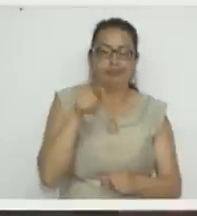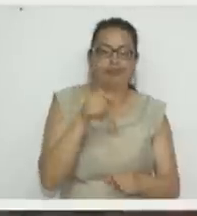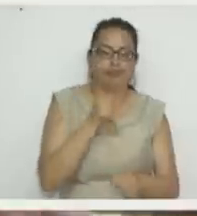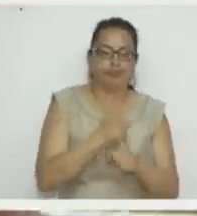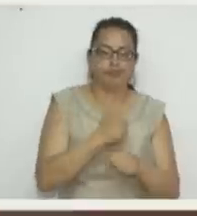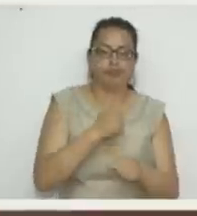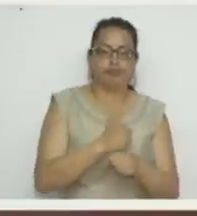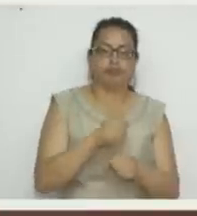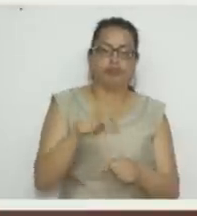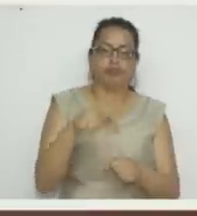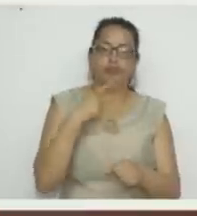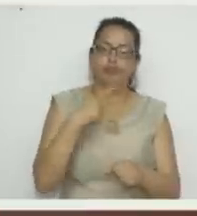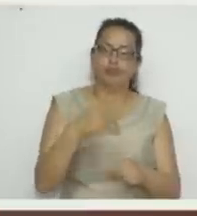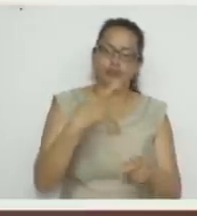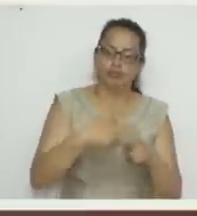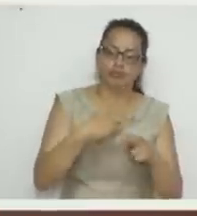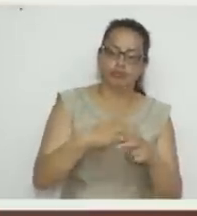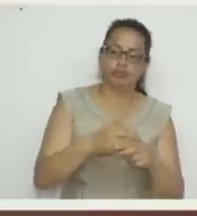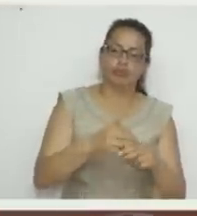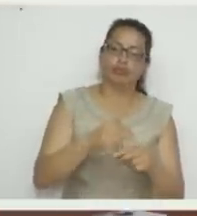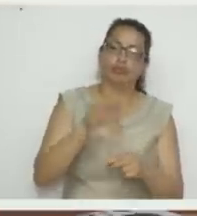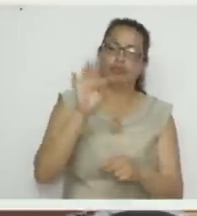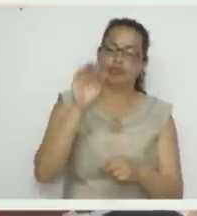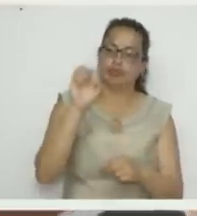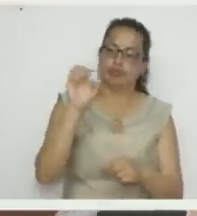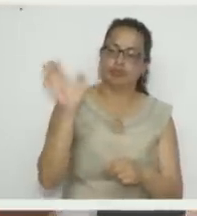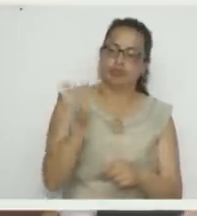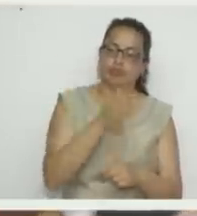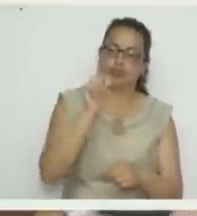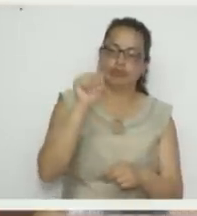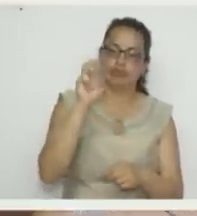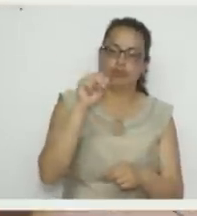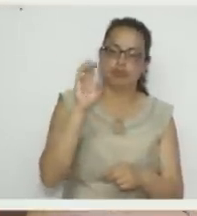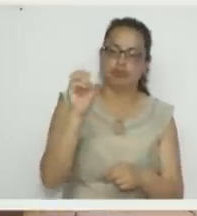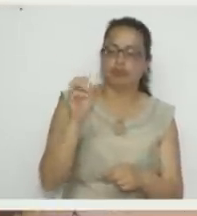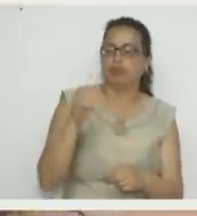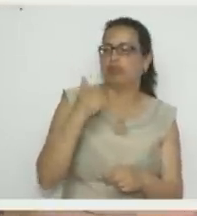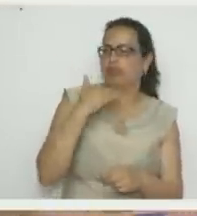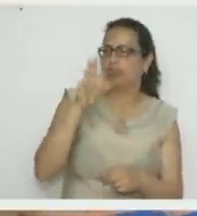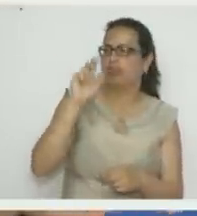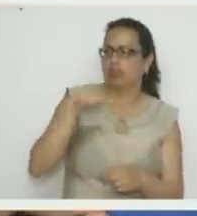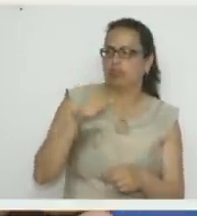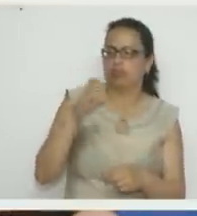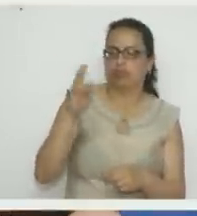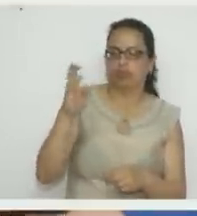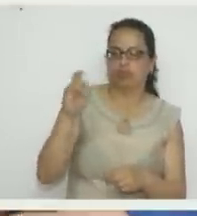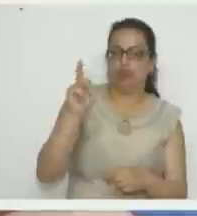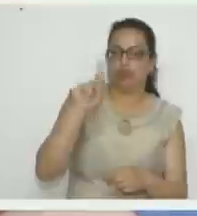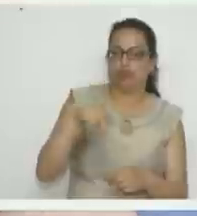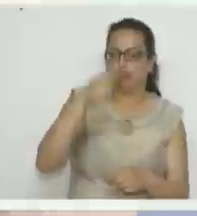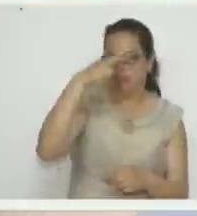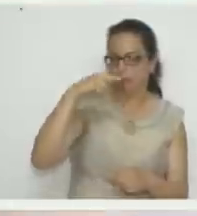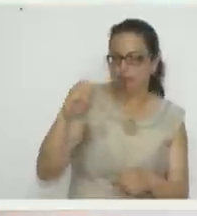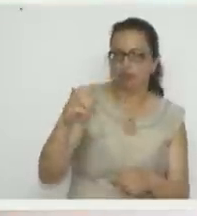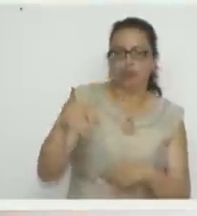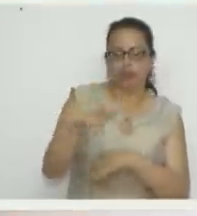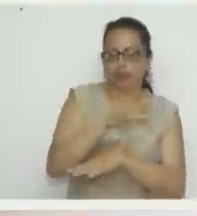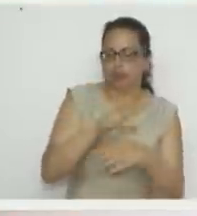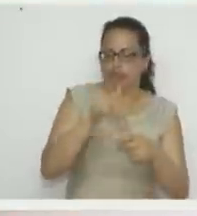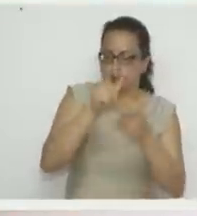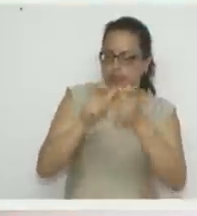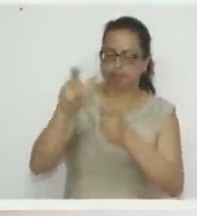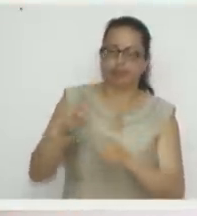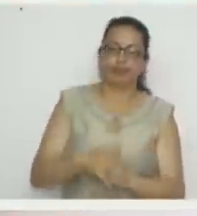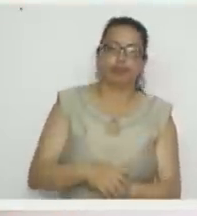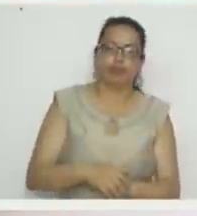Este dice, te amo. Es para el esposo o el novio, o también uno le dice, te amo a los hijos, ¿no? Sí, claro. Entonces se puede